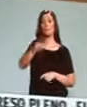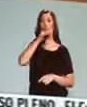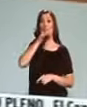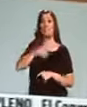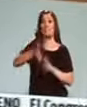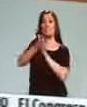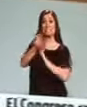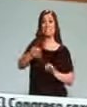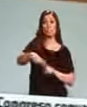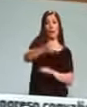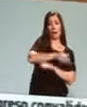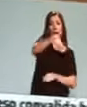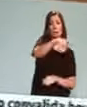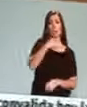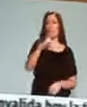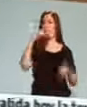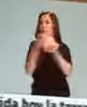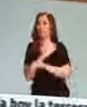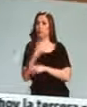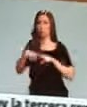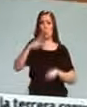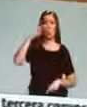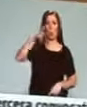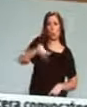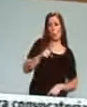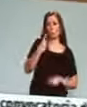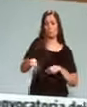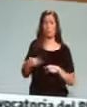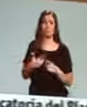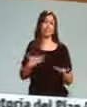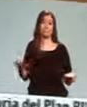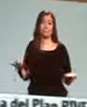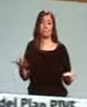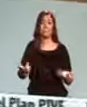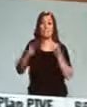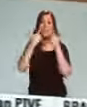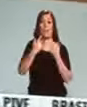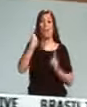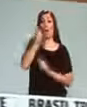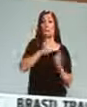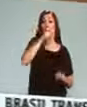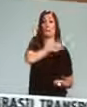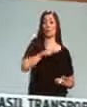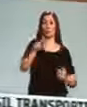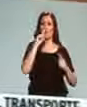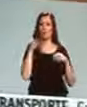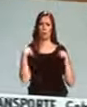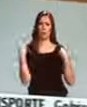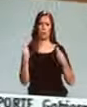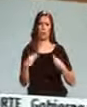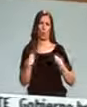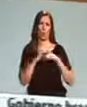que mis explicaciones no coinciden con la verdad. Por lo que se ve, algunas personas disfrutan el